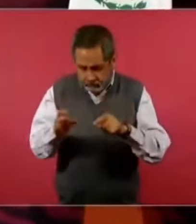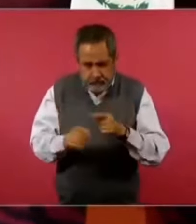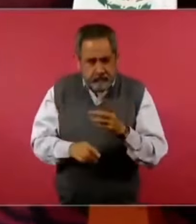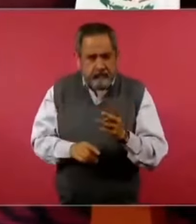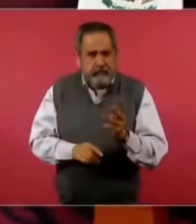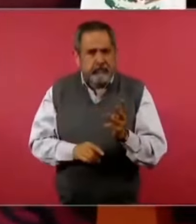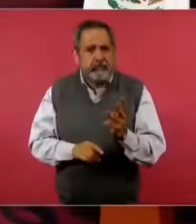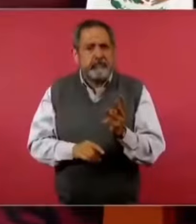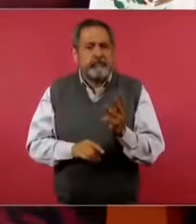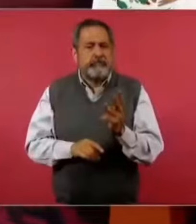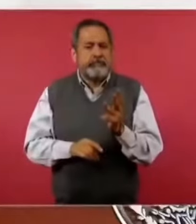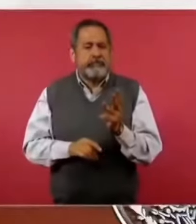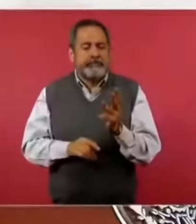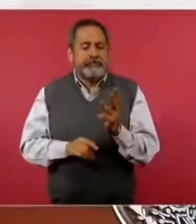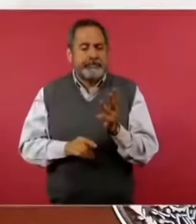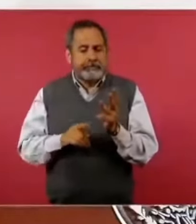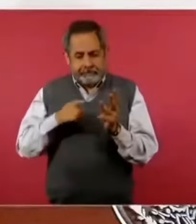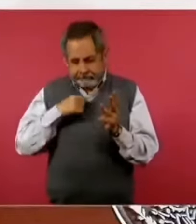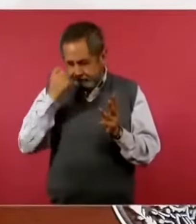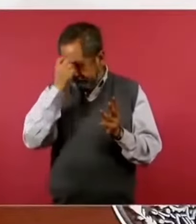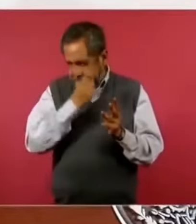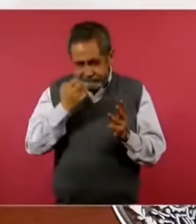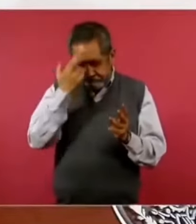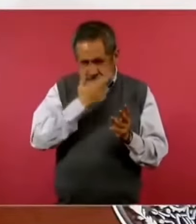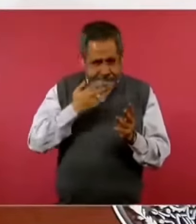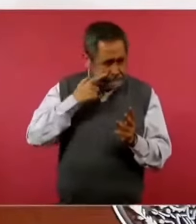vamos a supervisar.